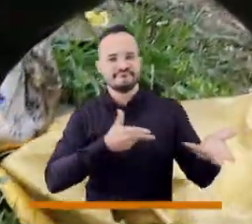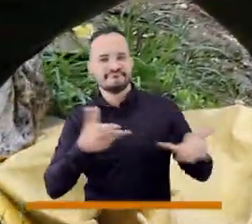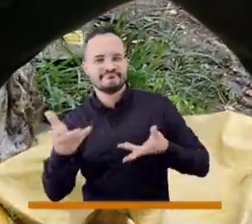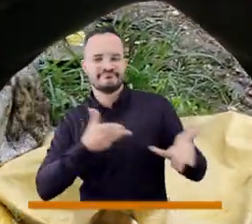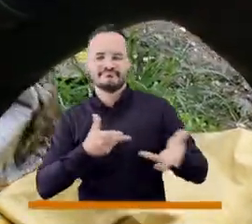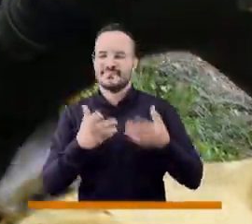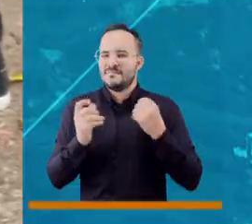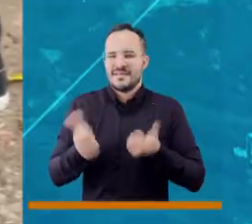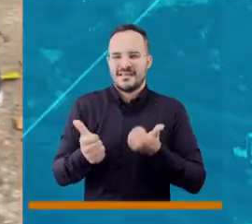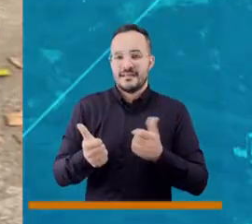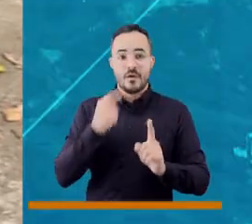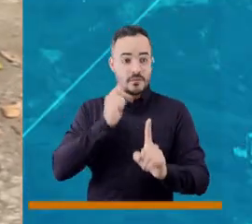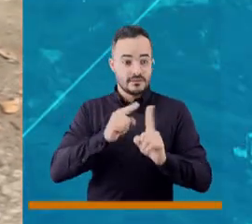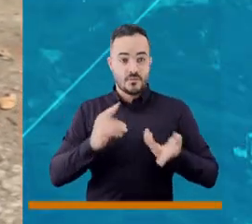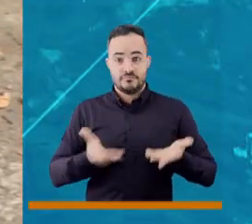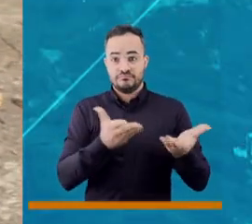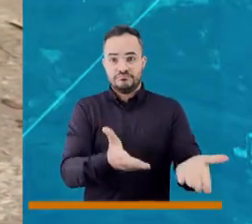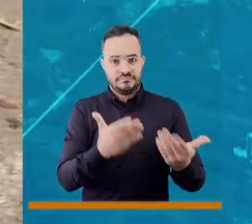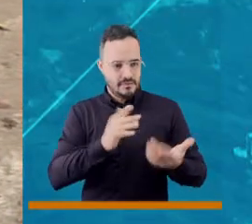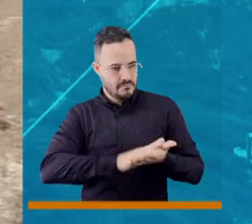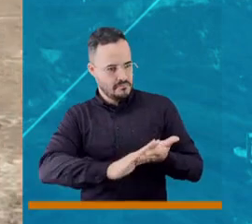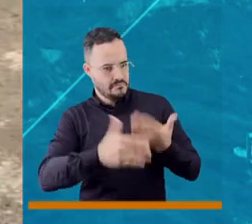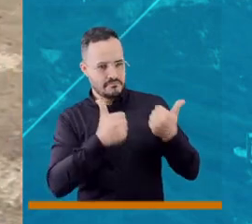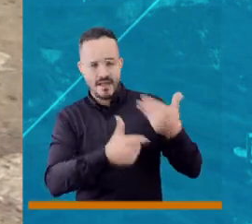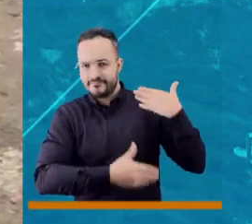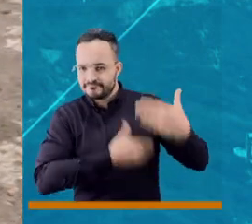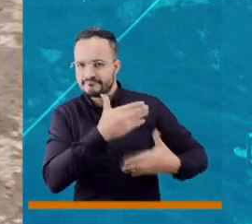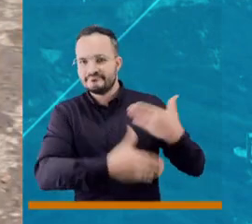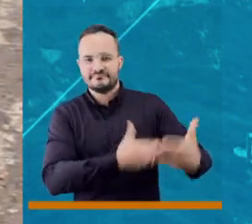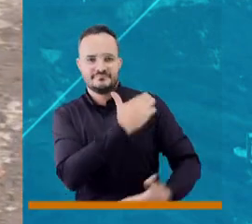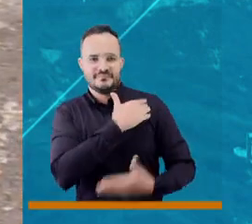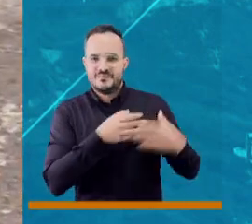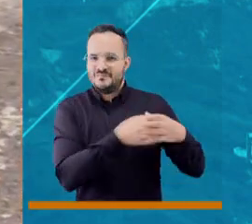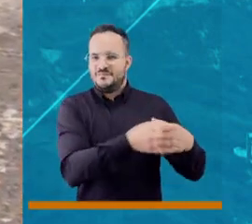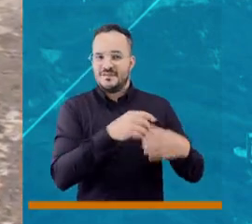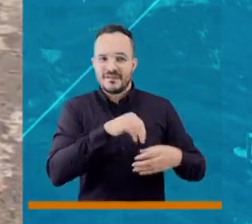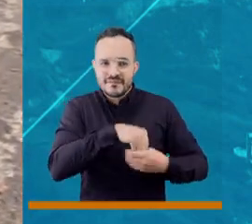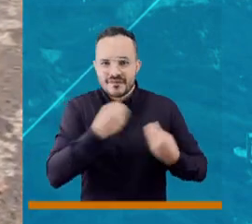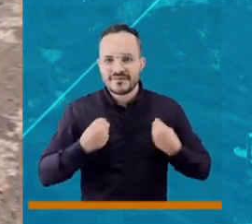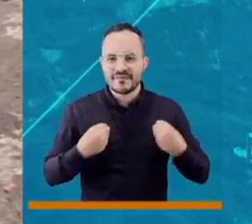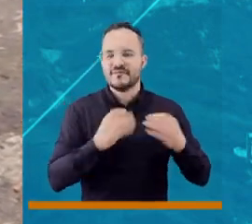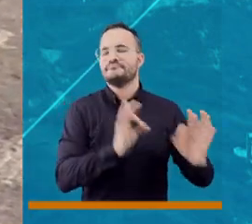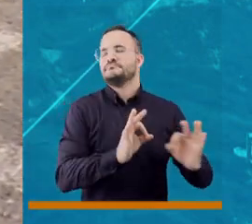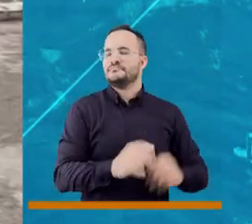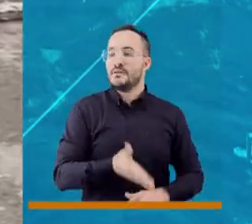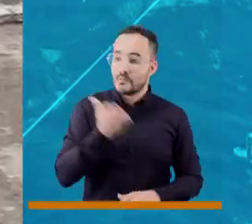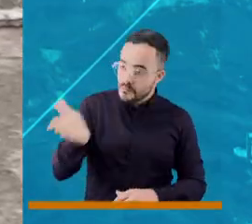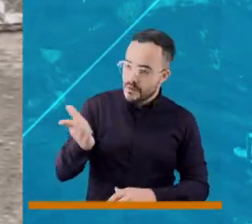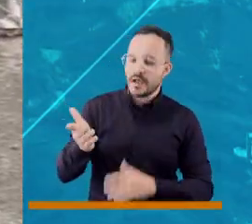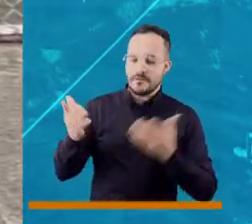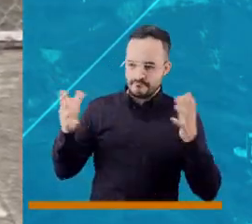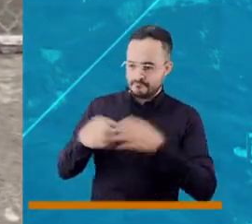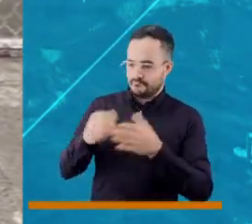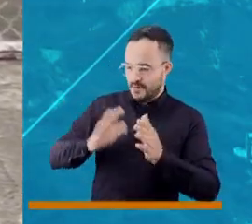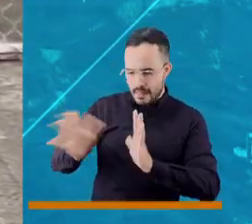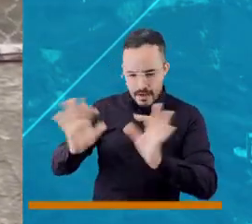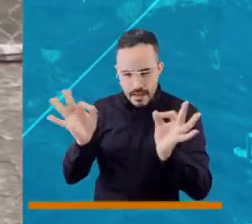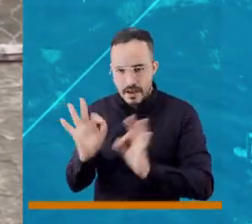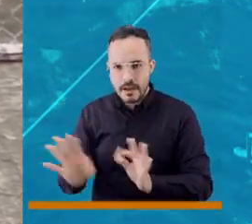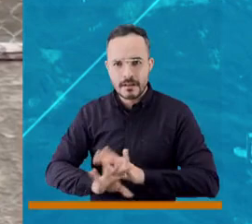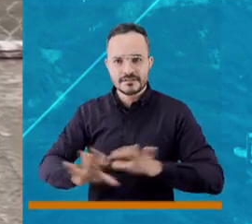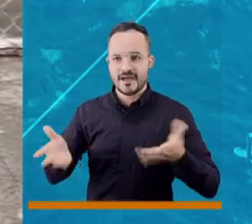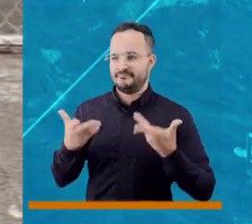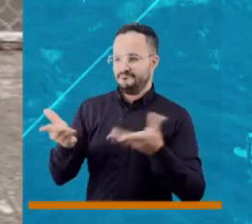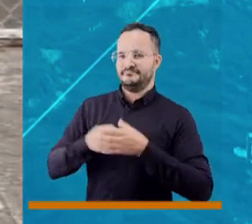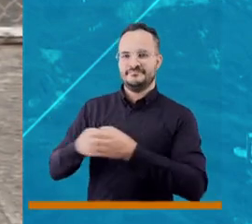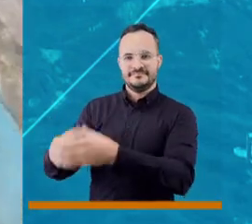se lo entregamos a la comunidad para que ellos se apropien y sigan trabajando sobre él y lo disfruten. Y también hacemos una